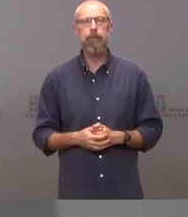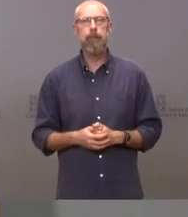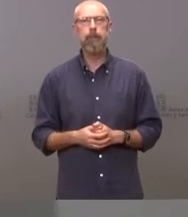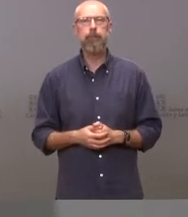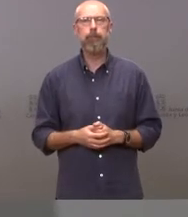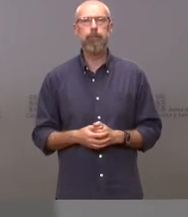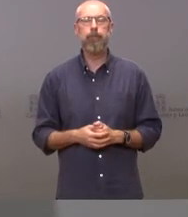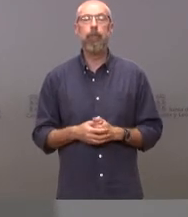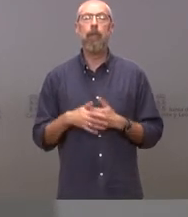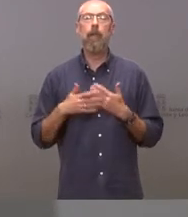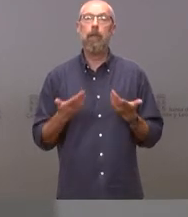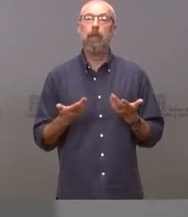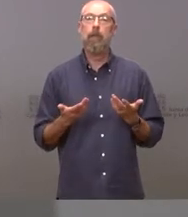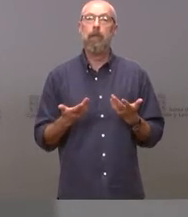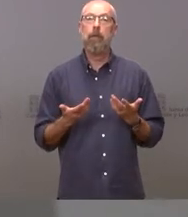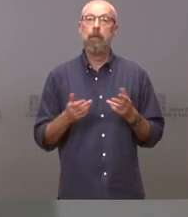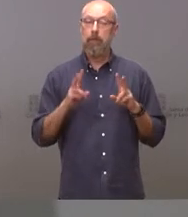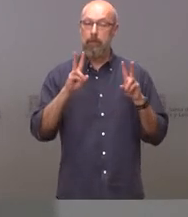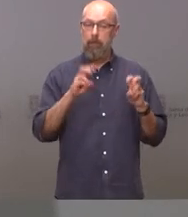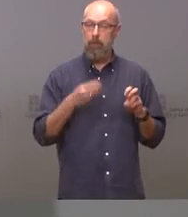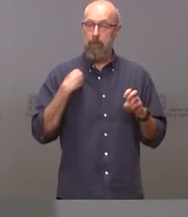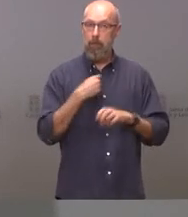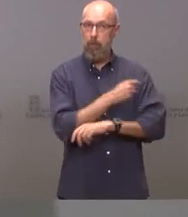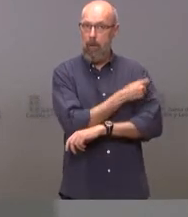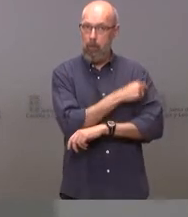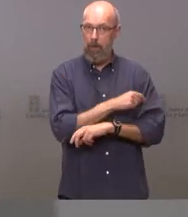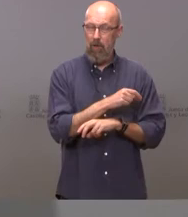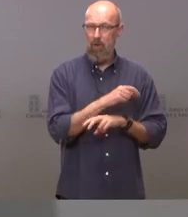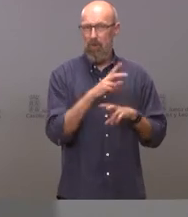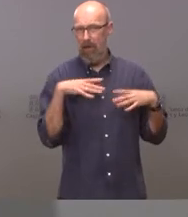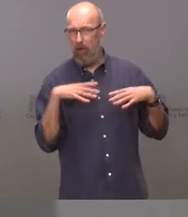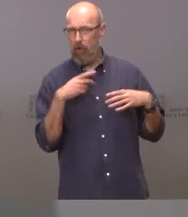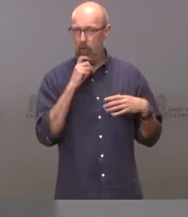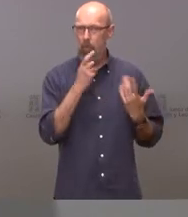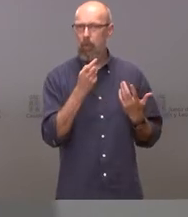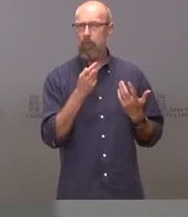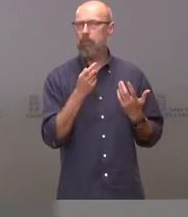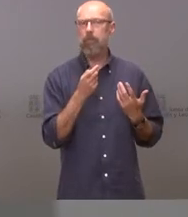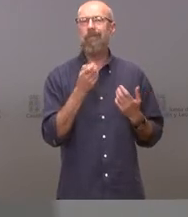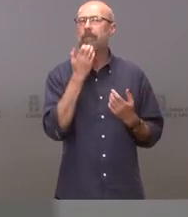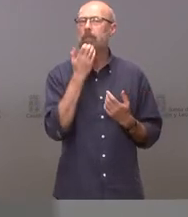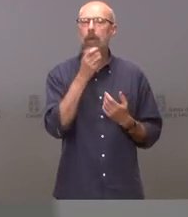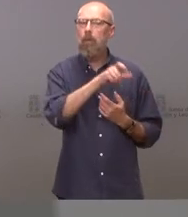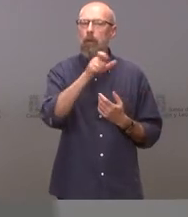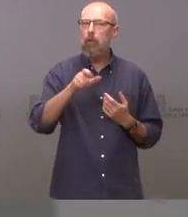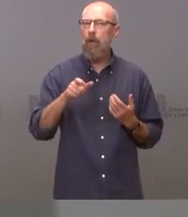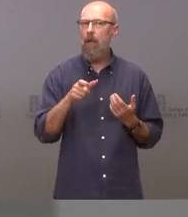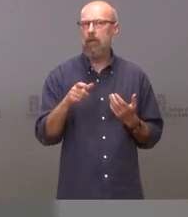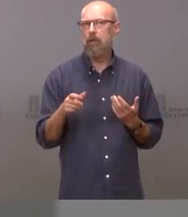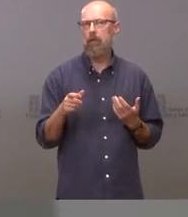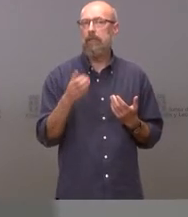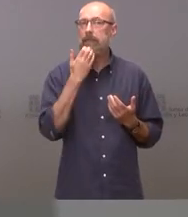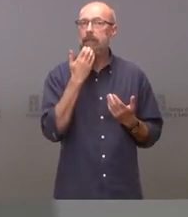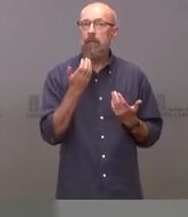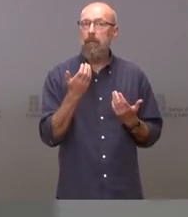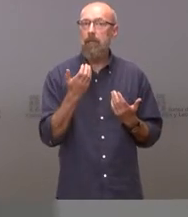con respecto al asunto de la vacunación y las vacaciones va a haber repesca para todos aquellos que